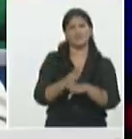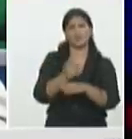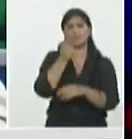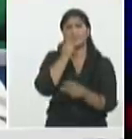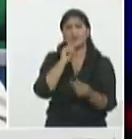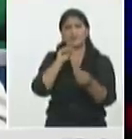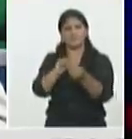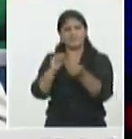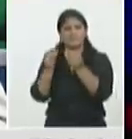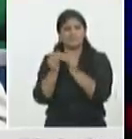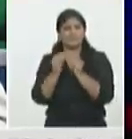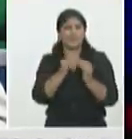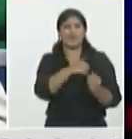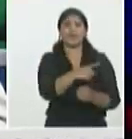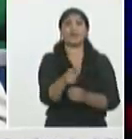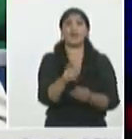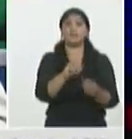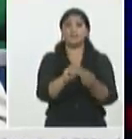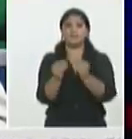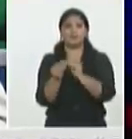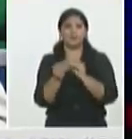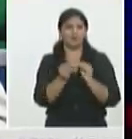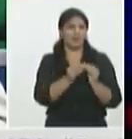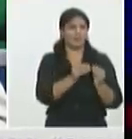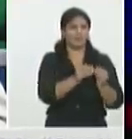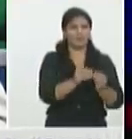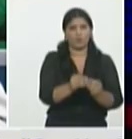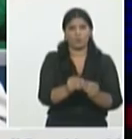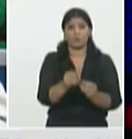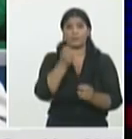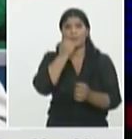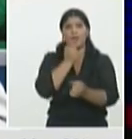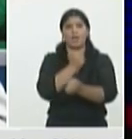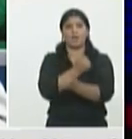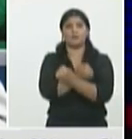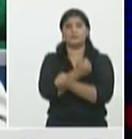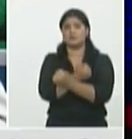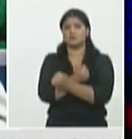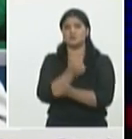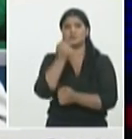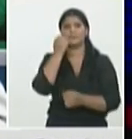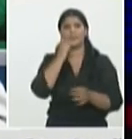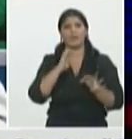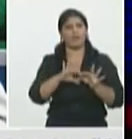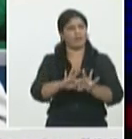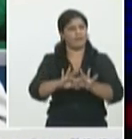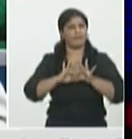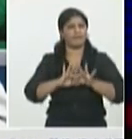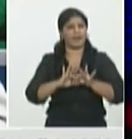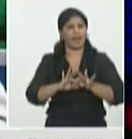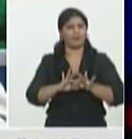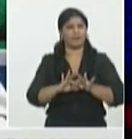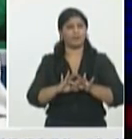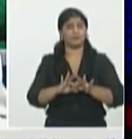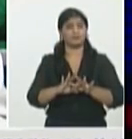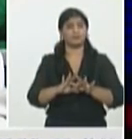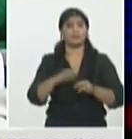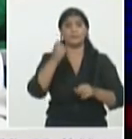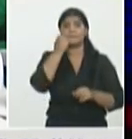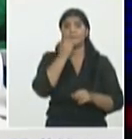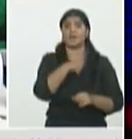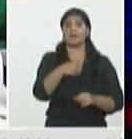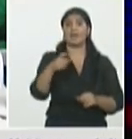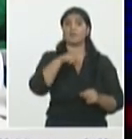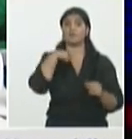más virulentas con cuadros clínicos que evolucionan más desfavorablemente y por ejemplo a todas las que conocemos